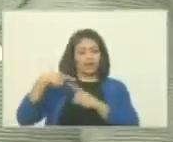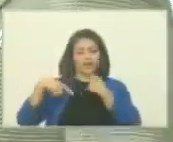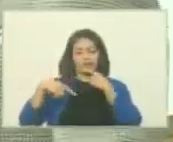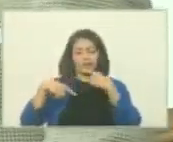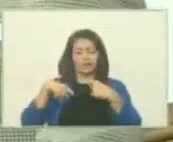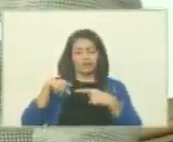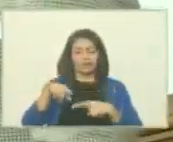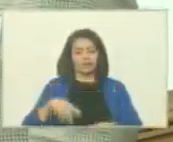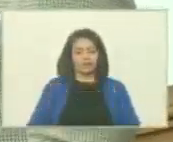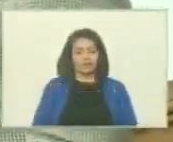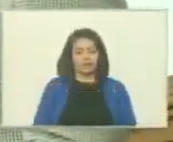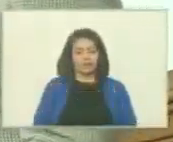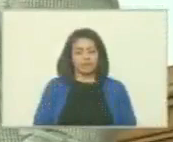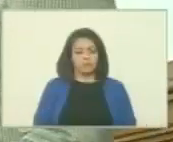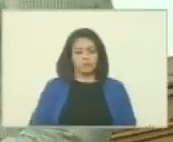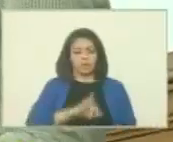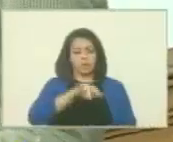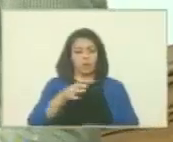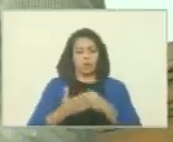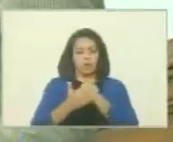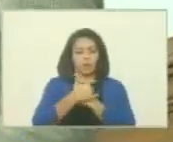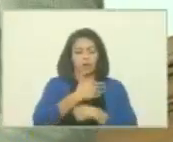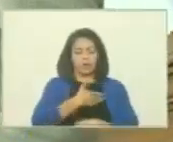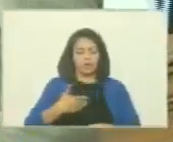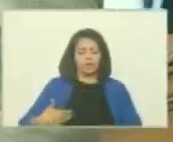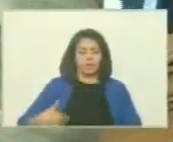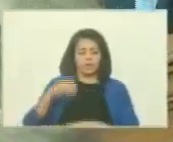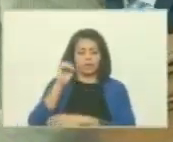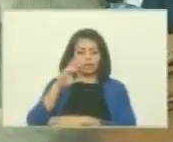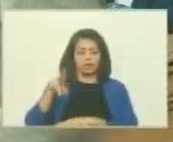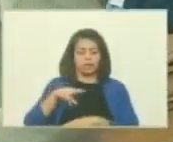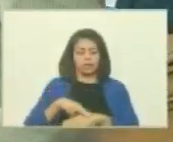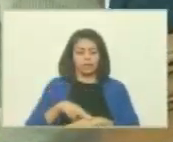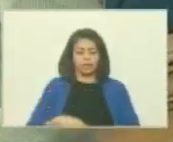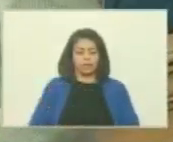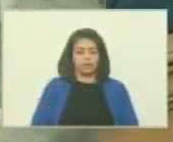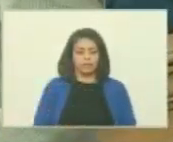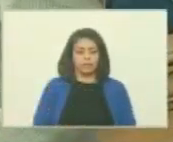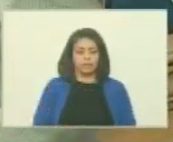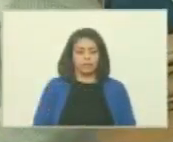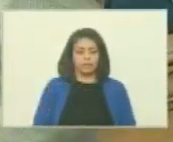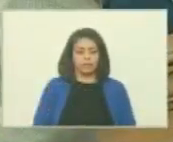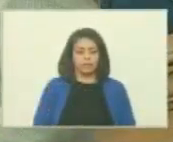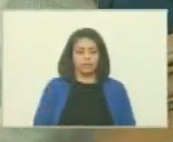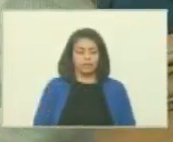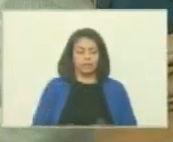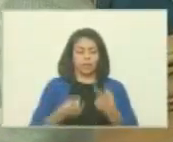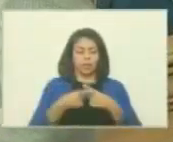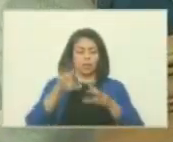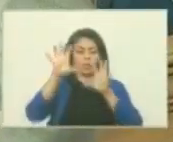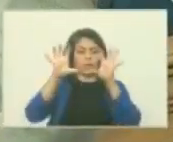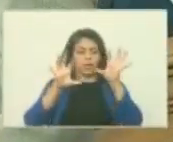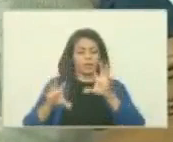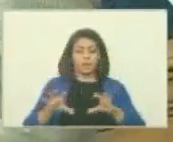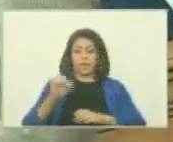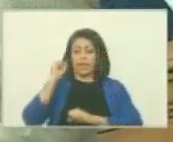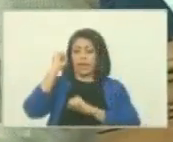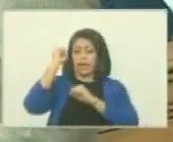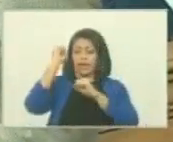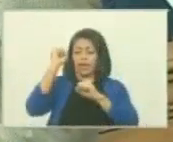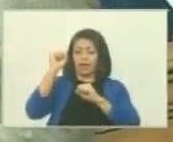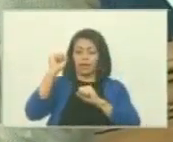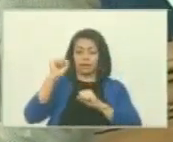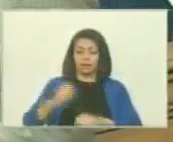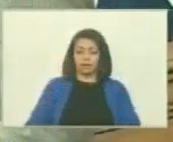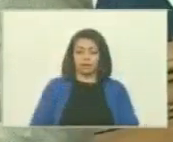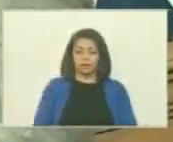el doctor Jorge Rodríguez, presidente de la Asamblea, como otros países que tienen héroes que se